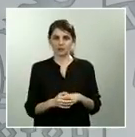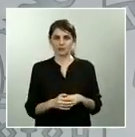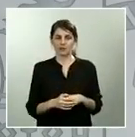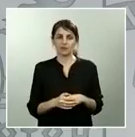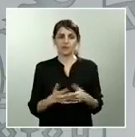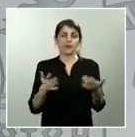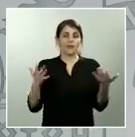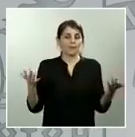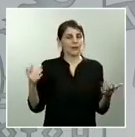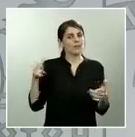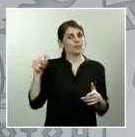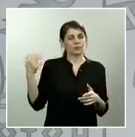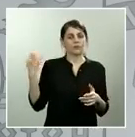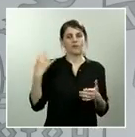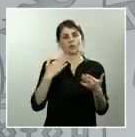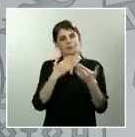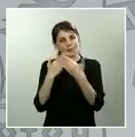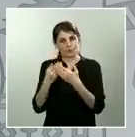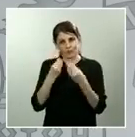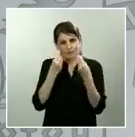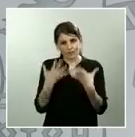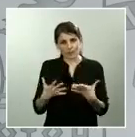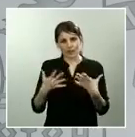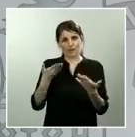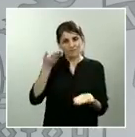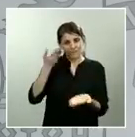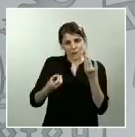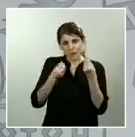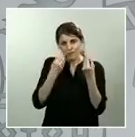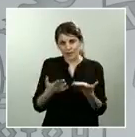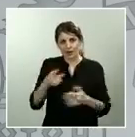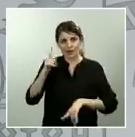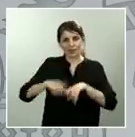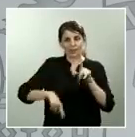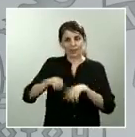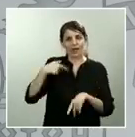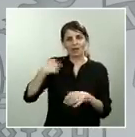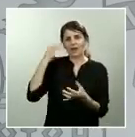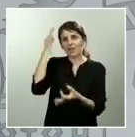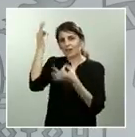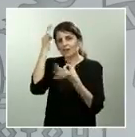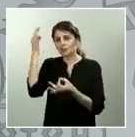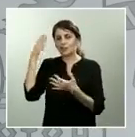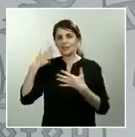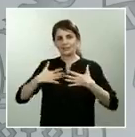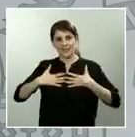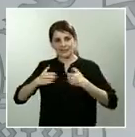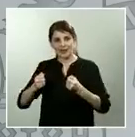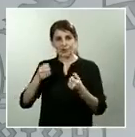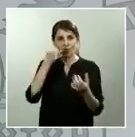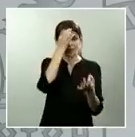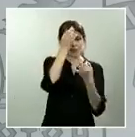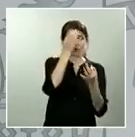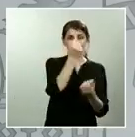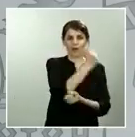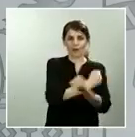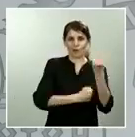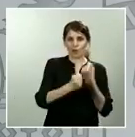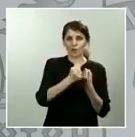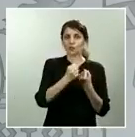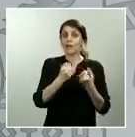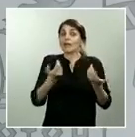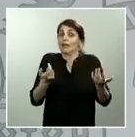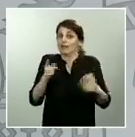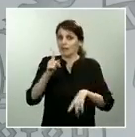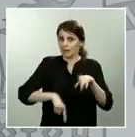en función de los datos sanitarios de los datos económicos y también de la eficacia que hayan tenido determinados instrumentos